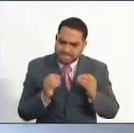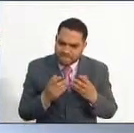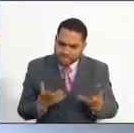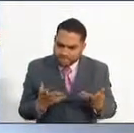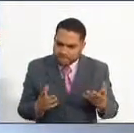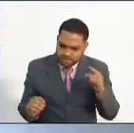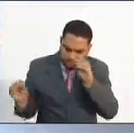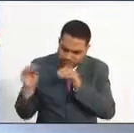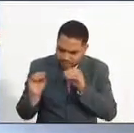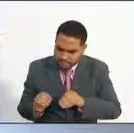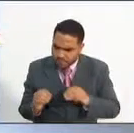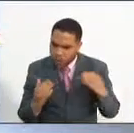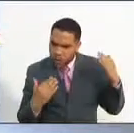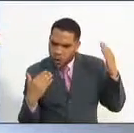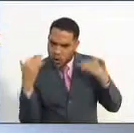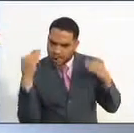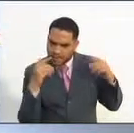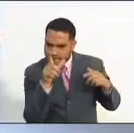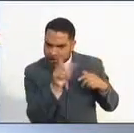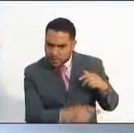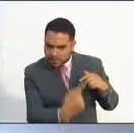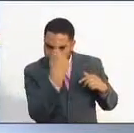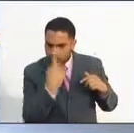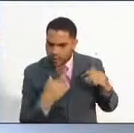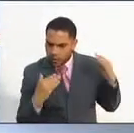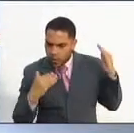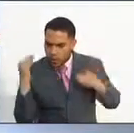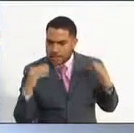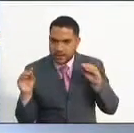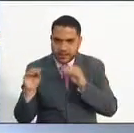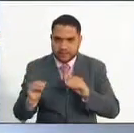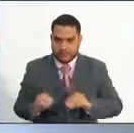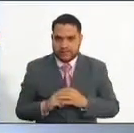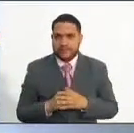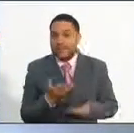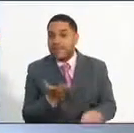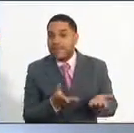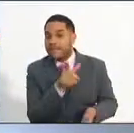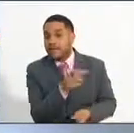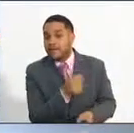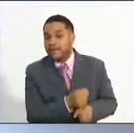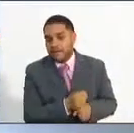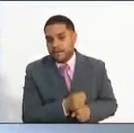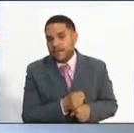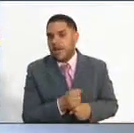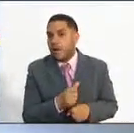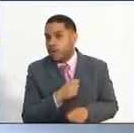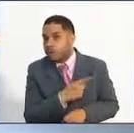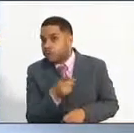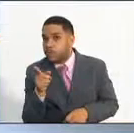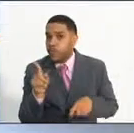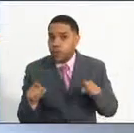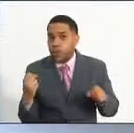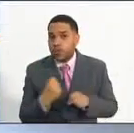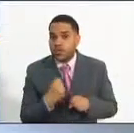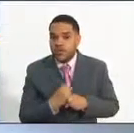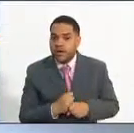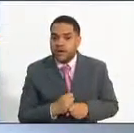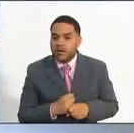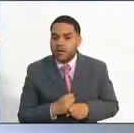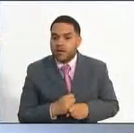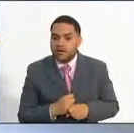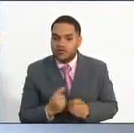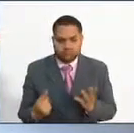competencias que se necesitan para el desempeño de un determinado empleo. Ahora, hay empleos que son de tipo transversal